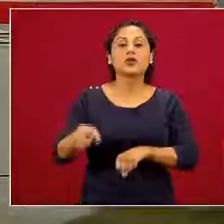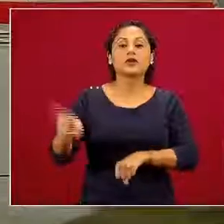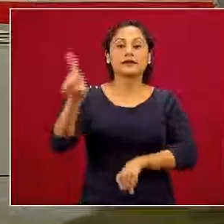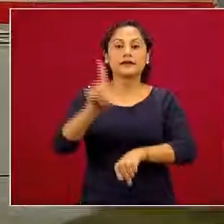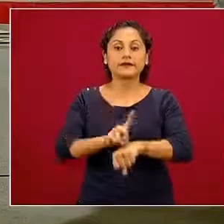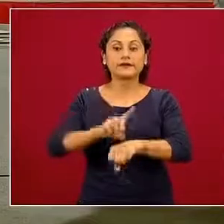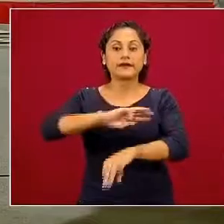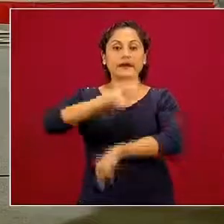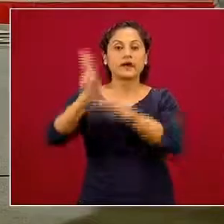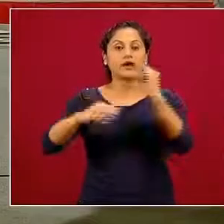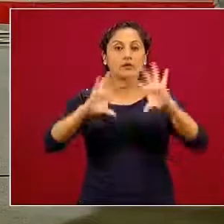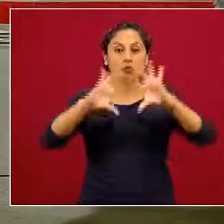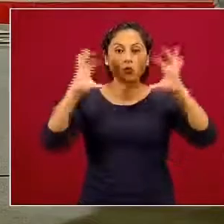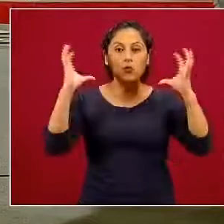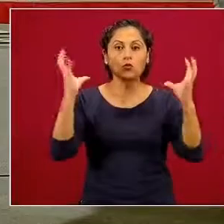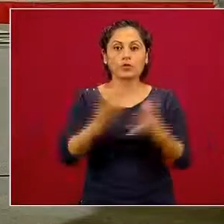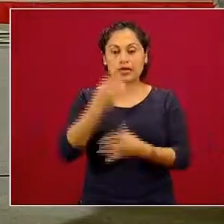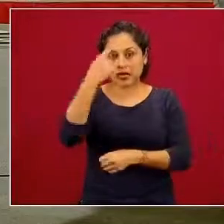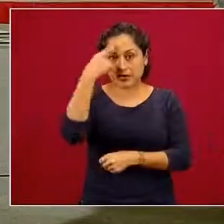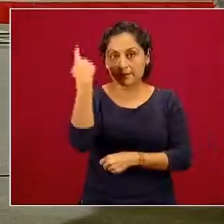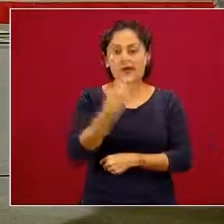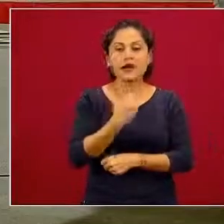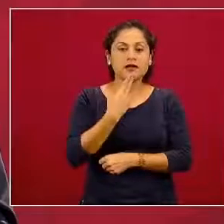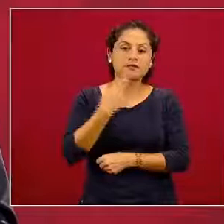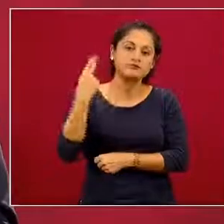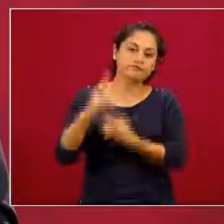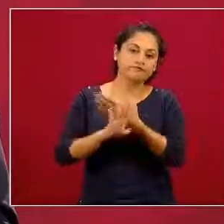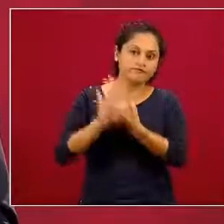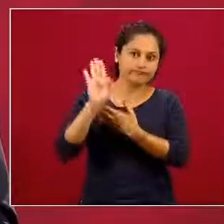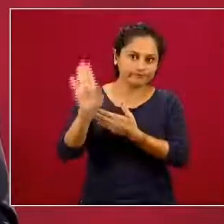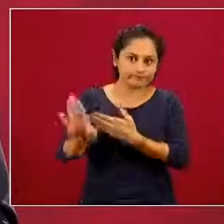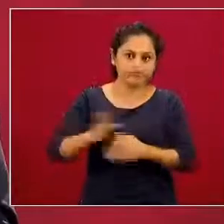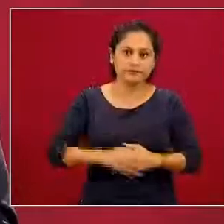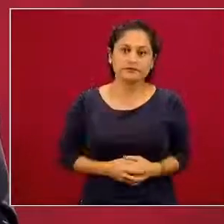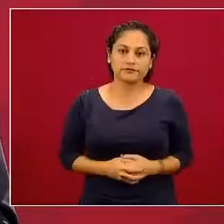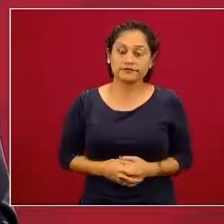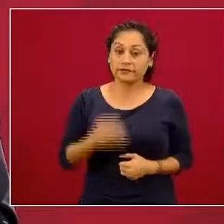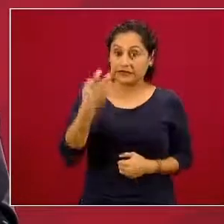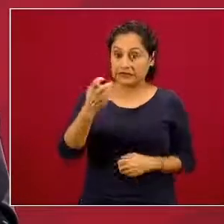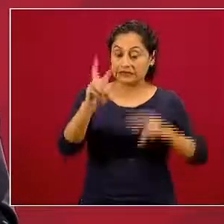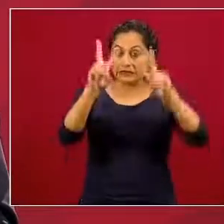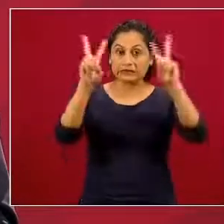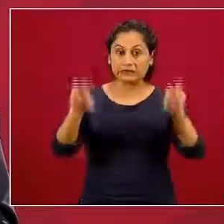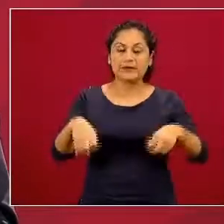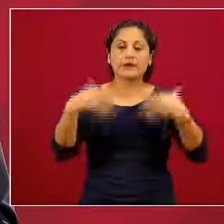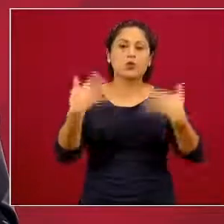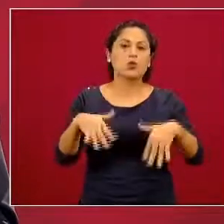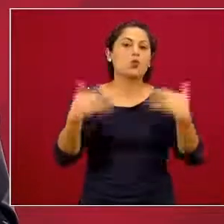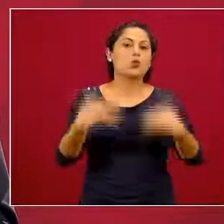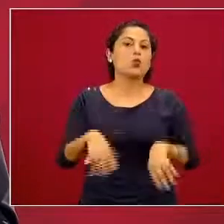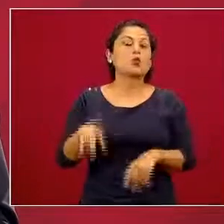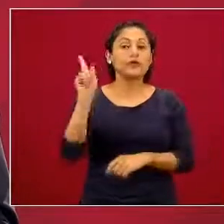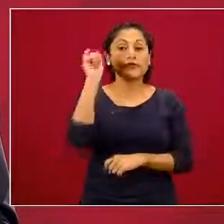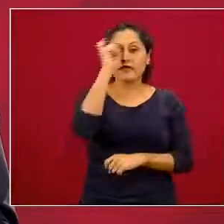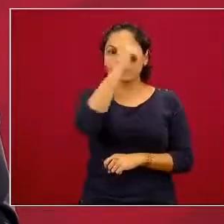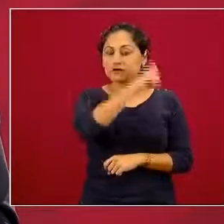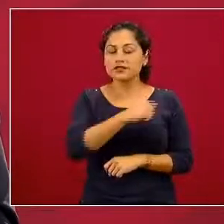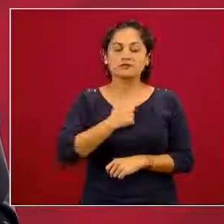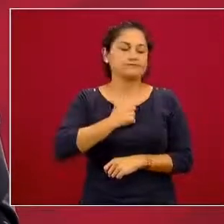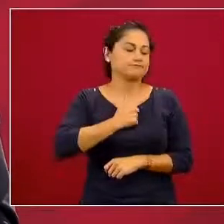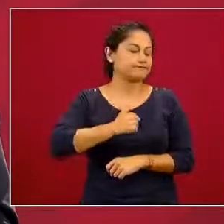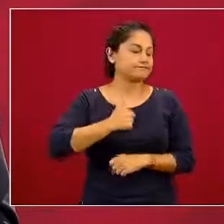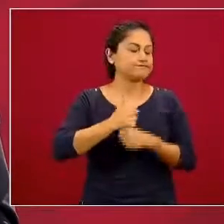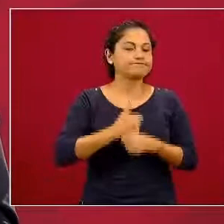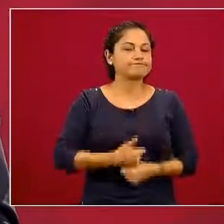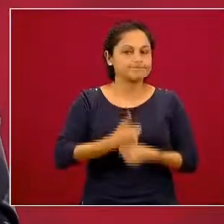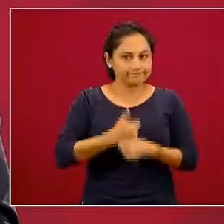de la Prevención del Suicidio. Tema muy complejo, desde luego doloroso por lo que representa en la pérdida